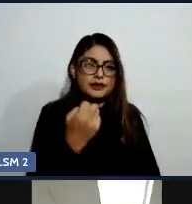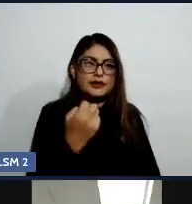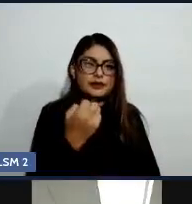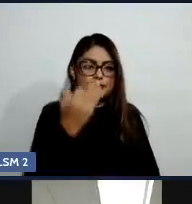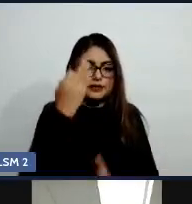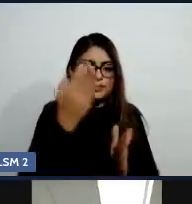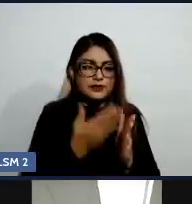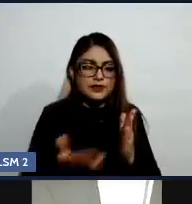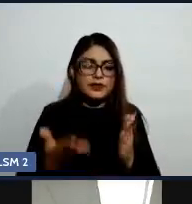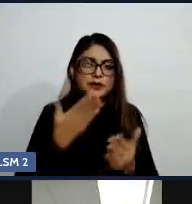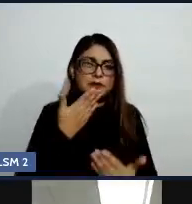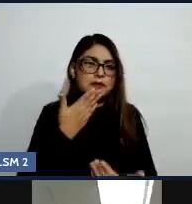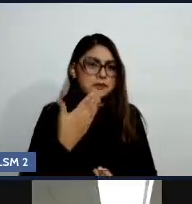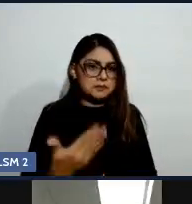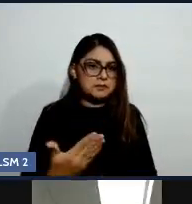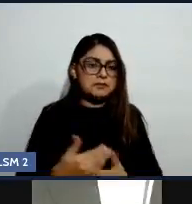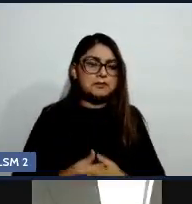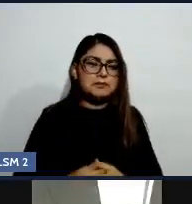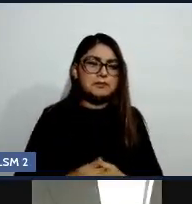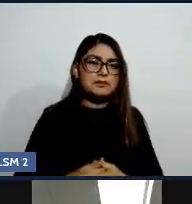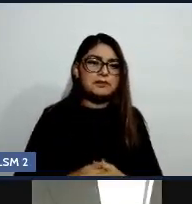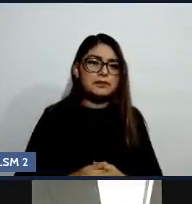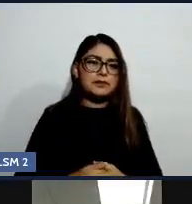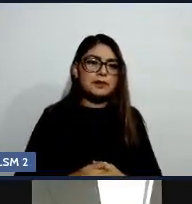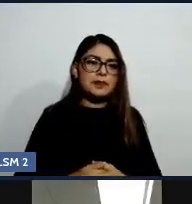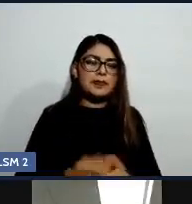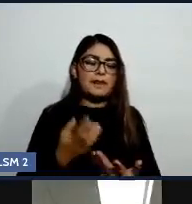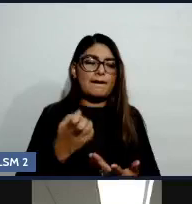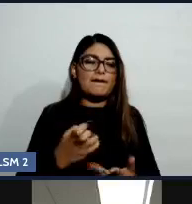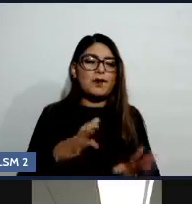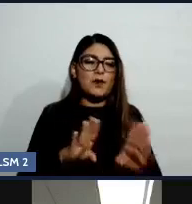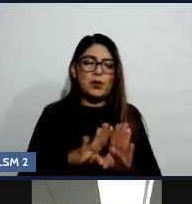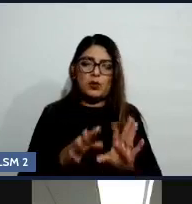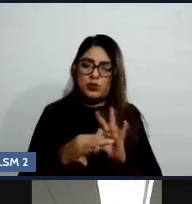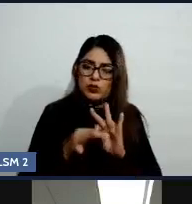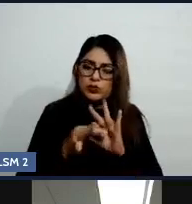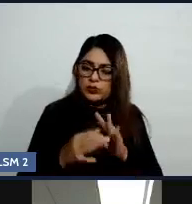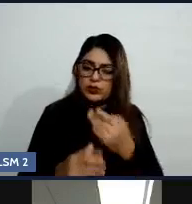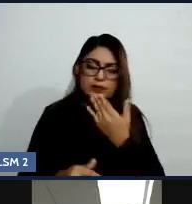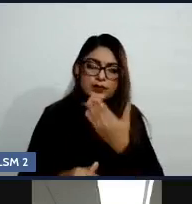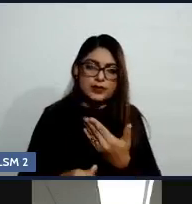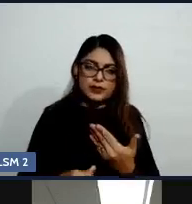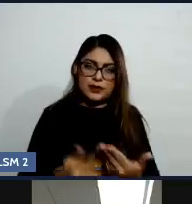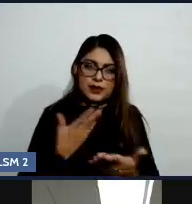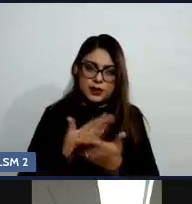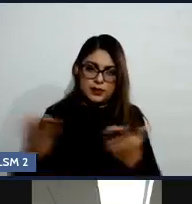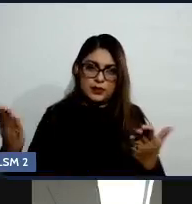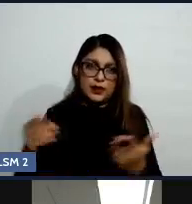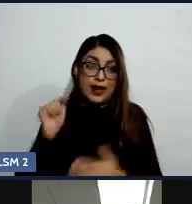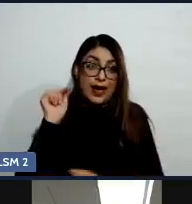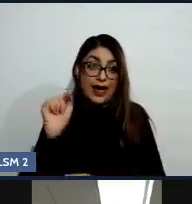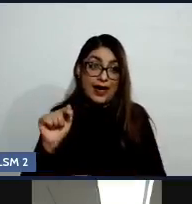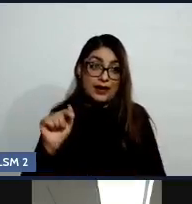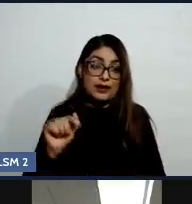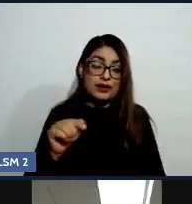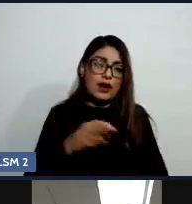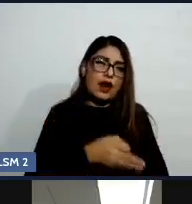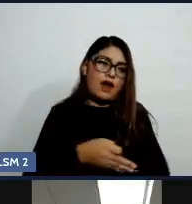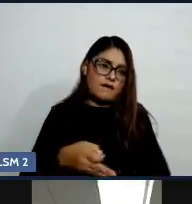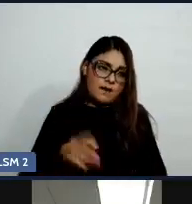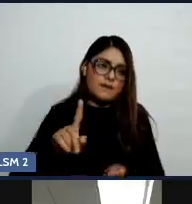que lo demos, pero de calidad. Cuando en la familia se